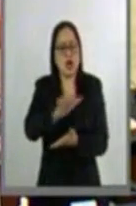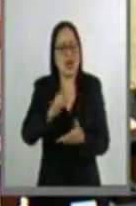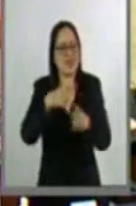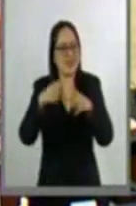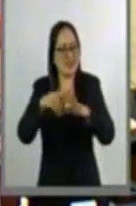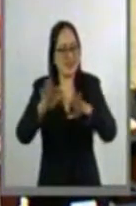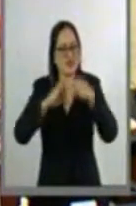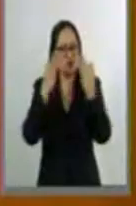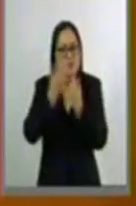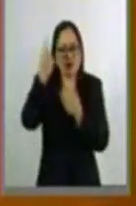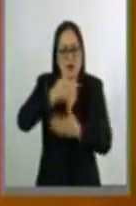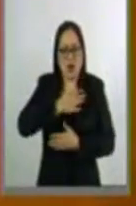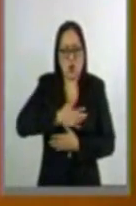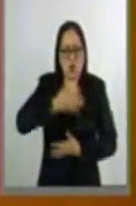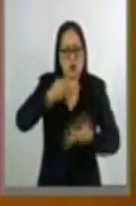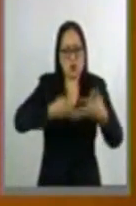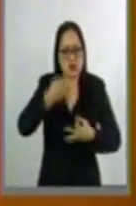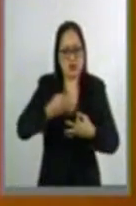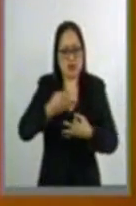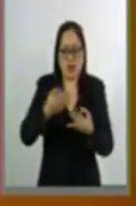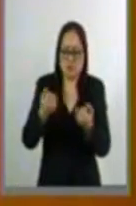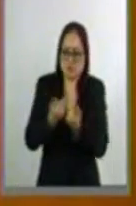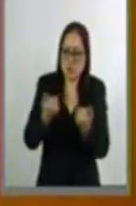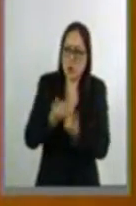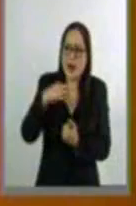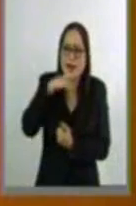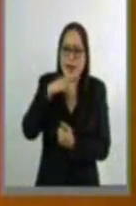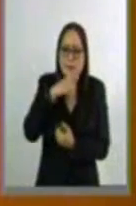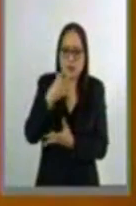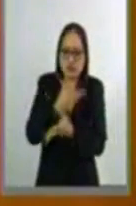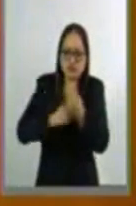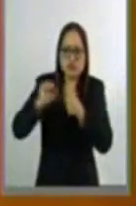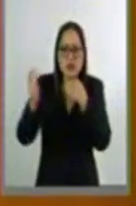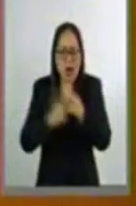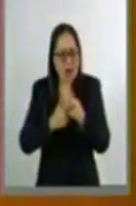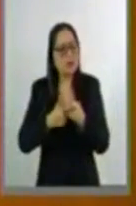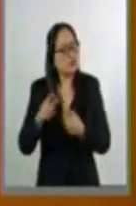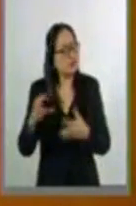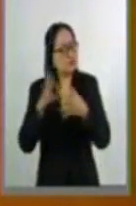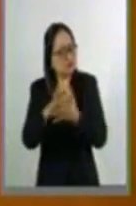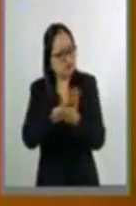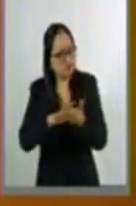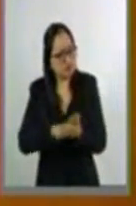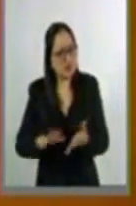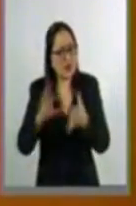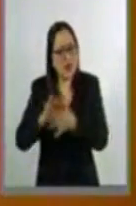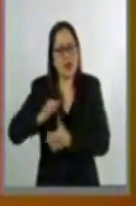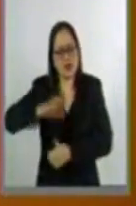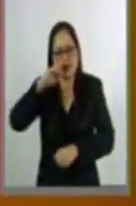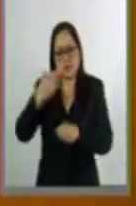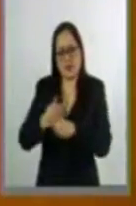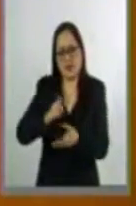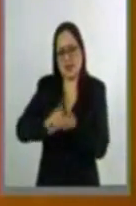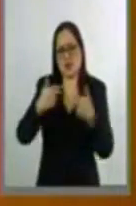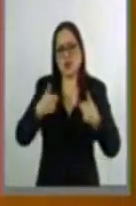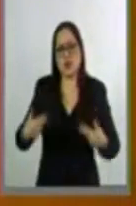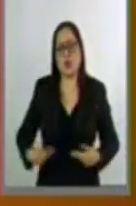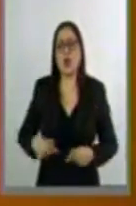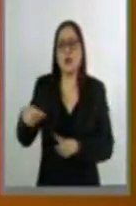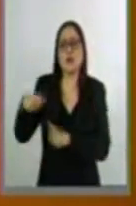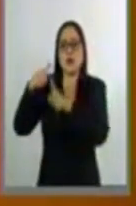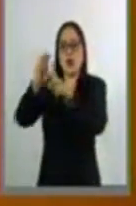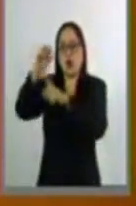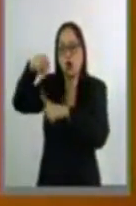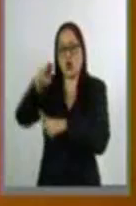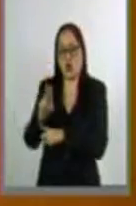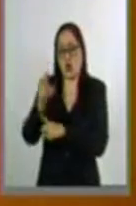mecanismos de justicia y una pronta reparación del daño que hayan sufrido. Oficina del Alto Comisionado de Derechos Humanos de Naciones